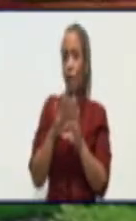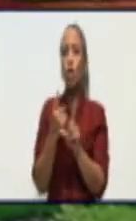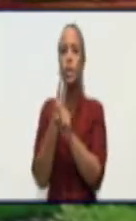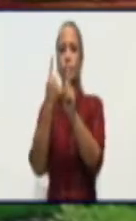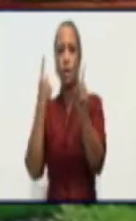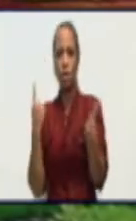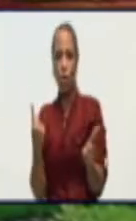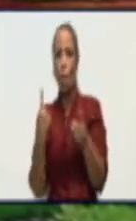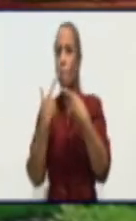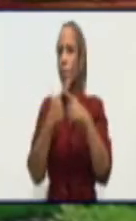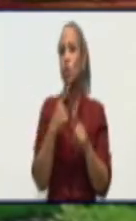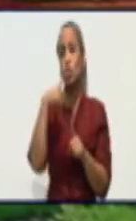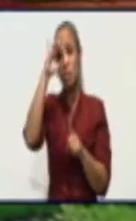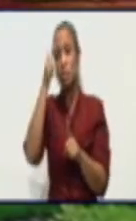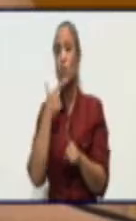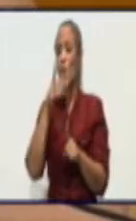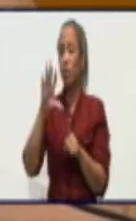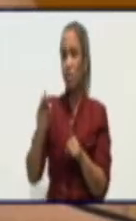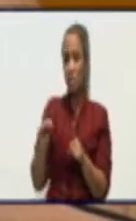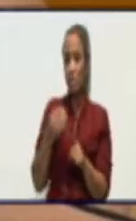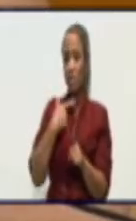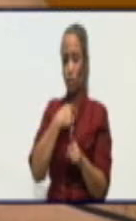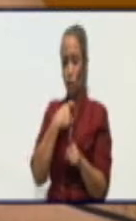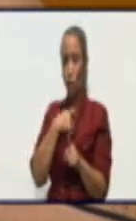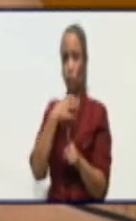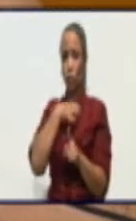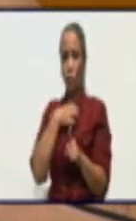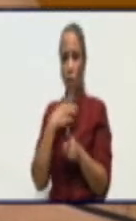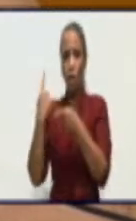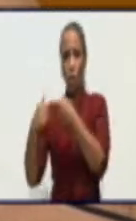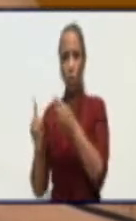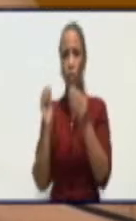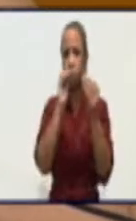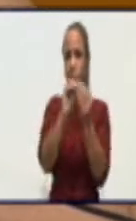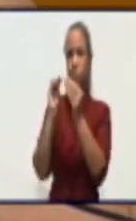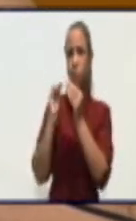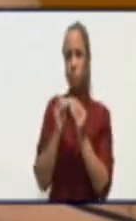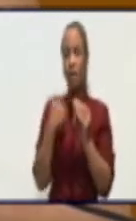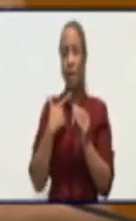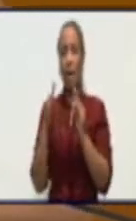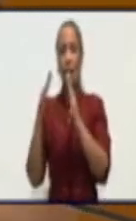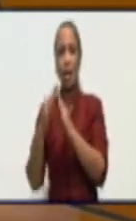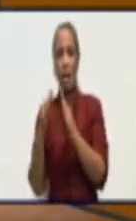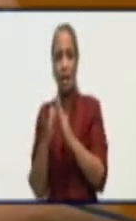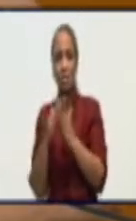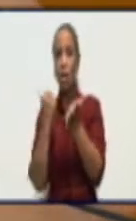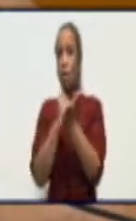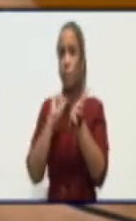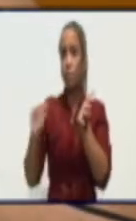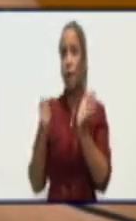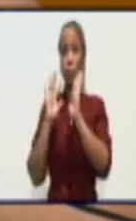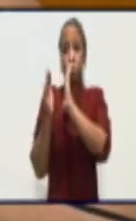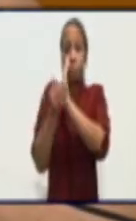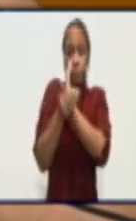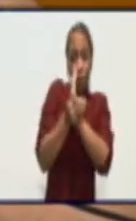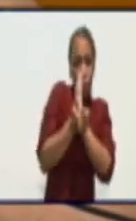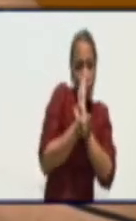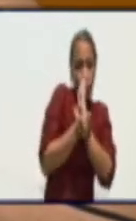Por supuesto, si usted mantiene un paciente confirmado que está en la casa con síntomas ocultos, porque a veces no quieren